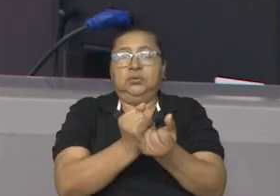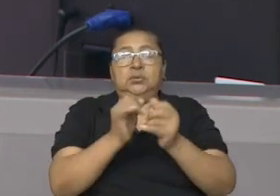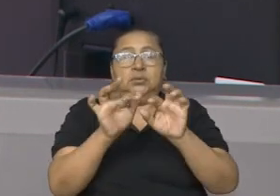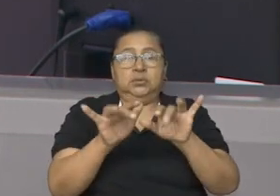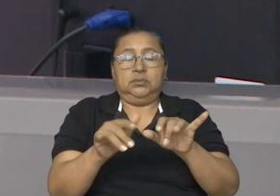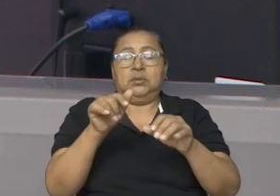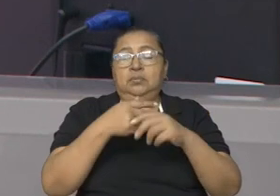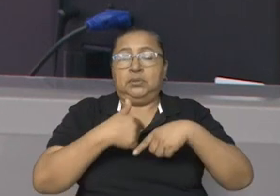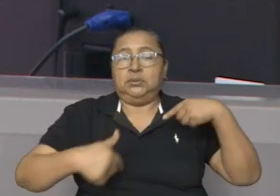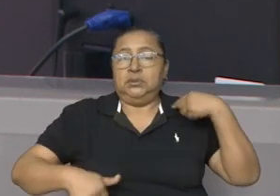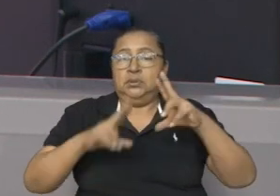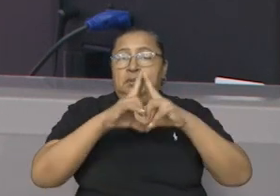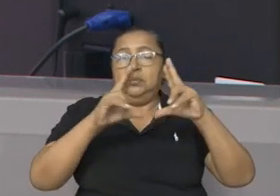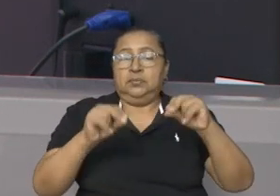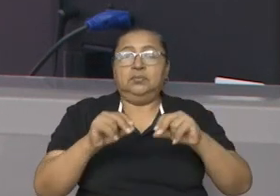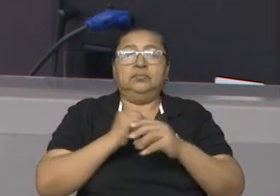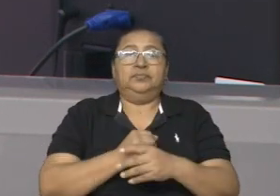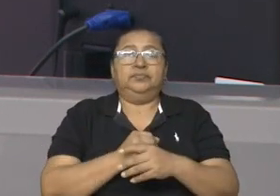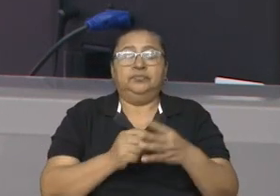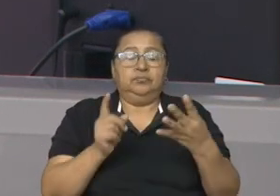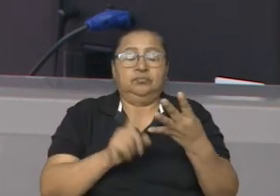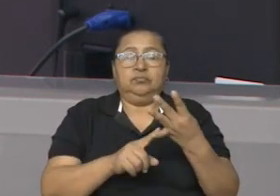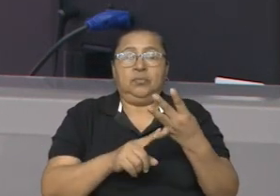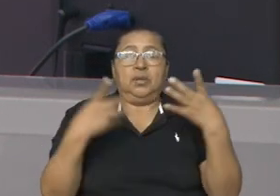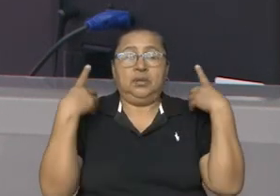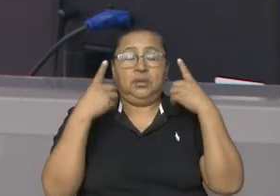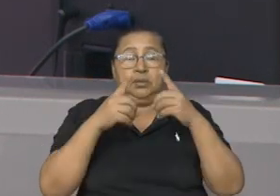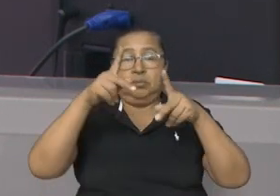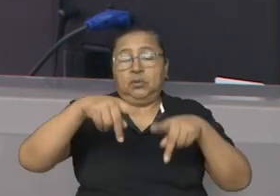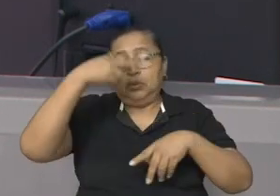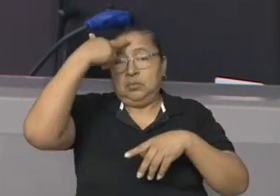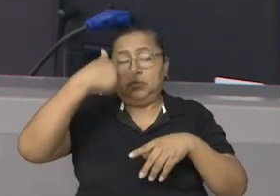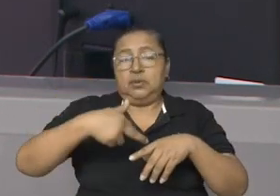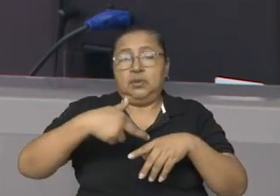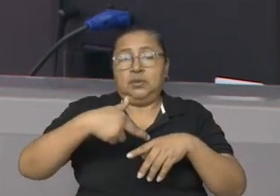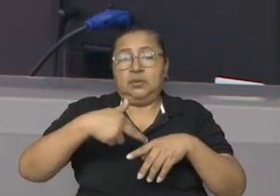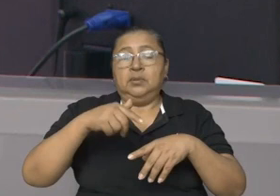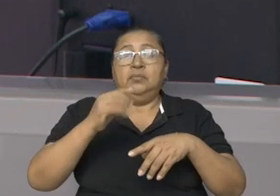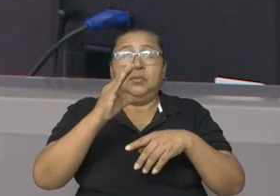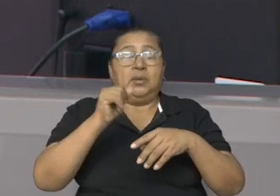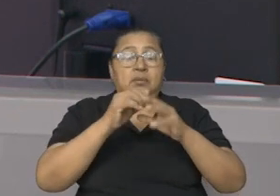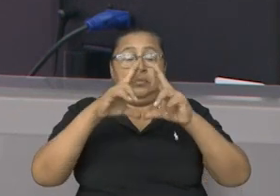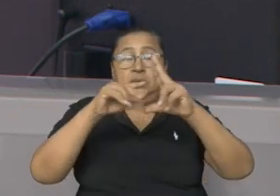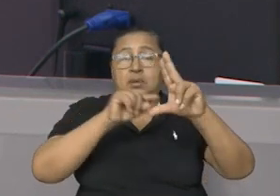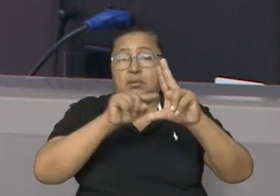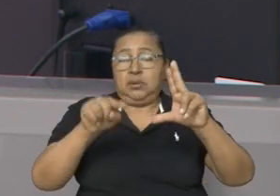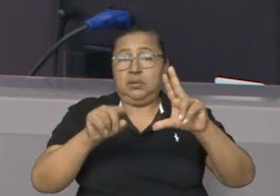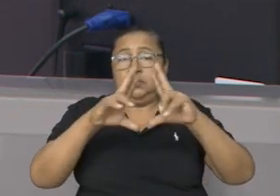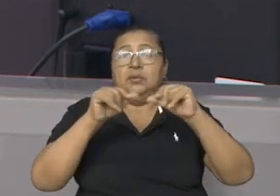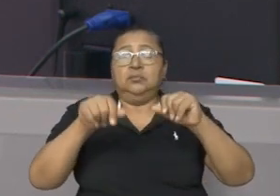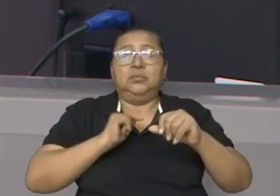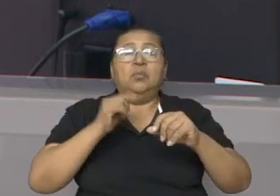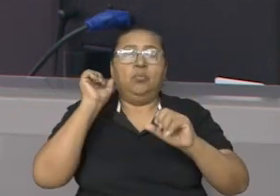Secretaría de la Presidencia de la República de Nicaragua. La dirección de la autoridad del Gran Canal Interoceánico de Nicaragua